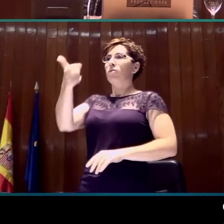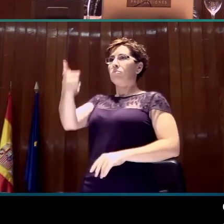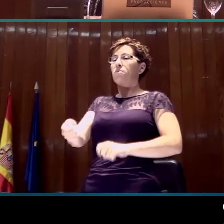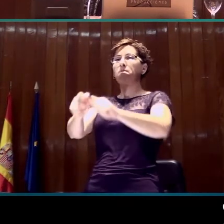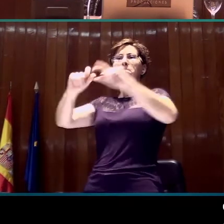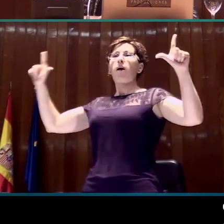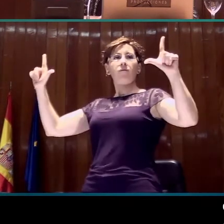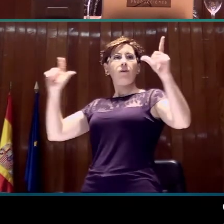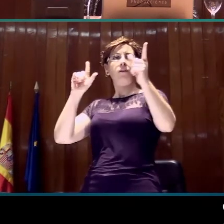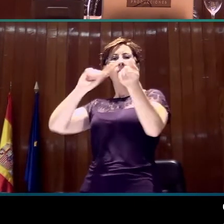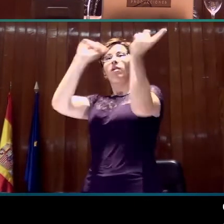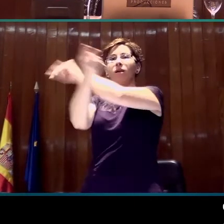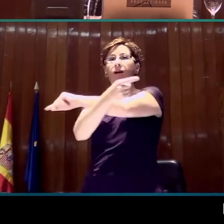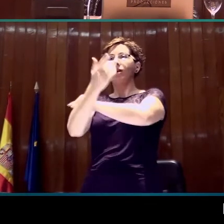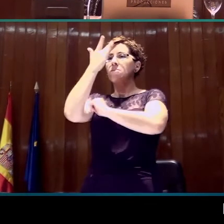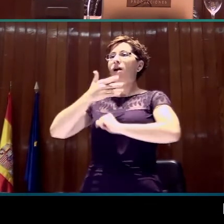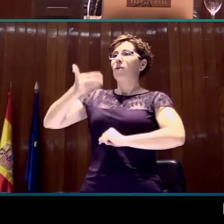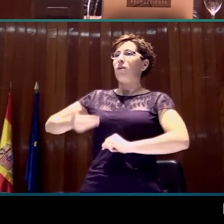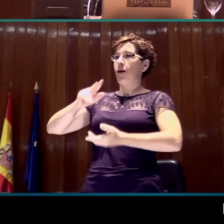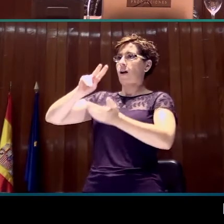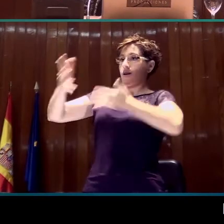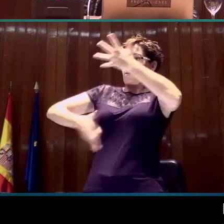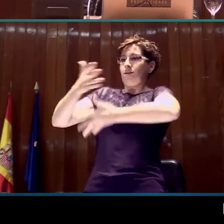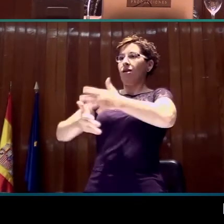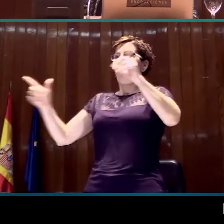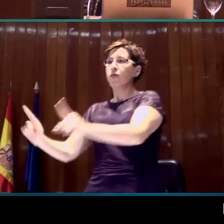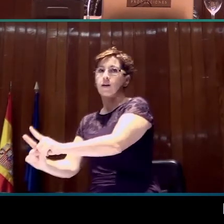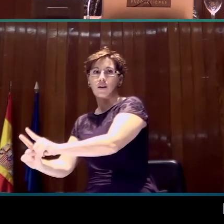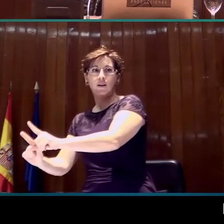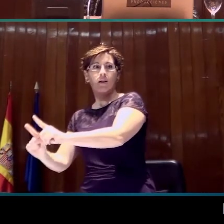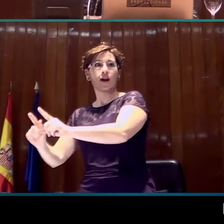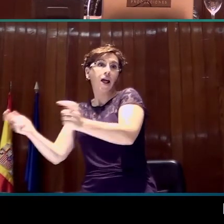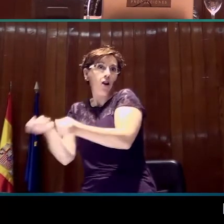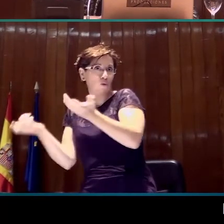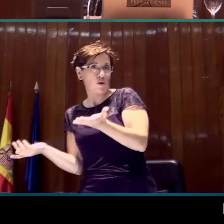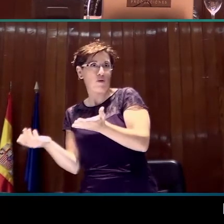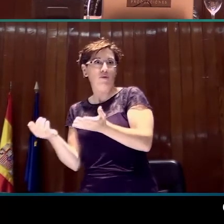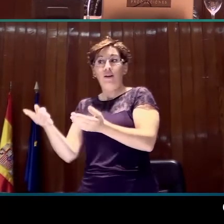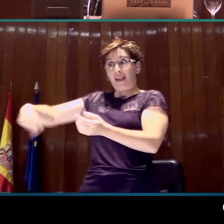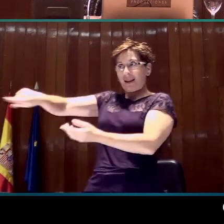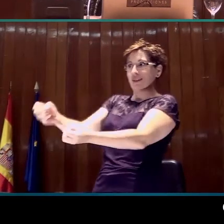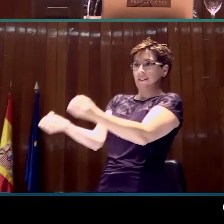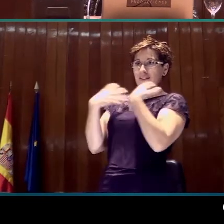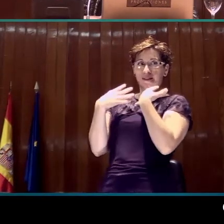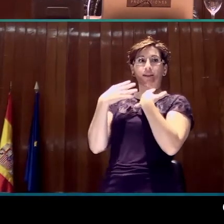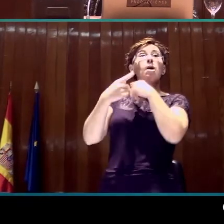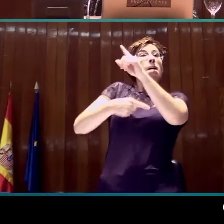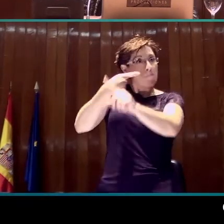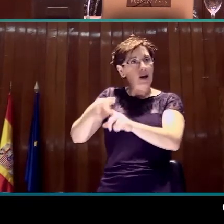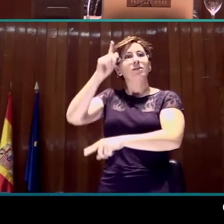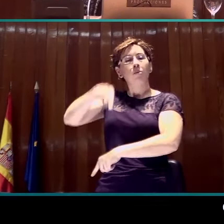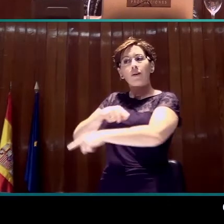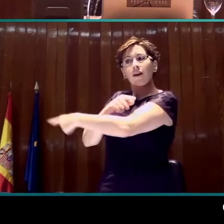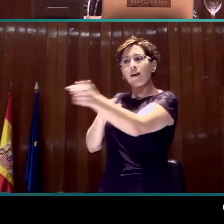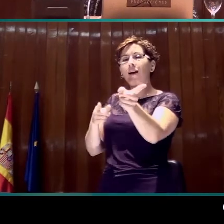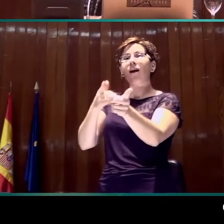pantalla. Y, hablando también de configuración personal, lo que nos transmitieron es que les gustaría que este servicio fuera opcional,